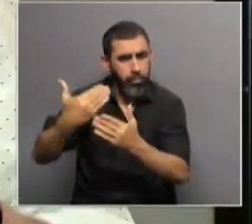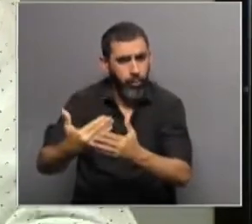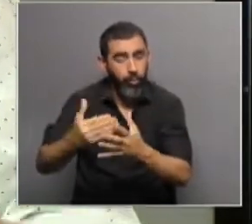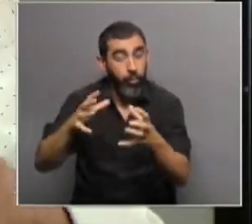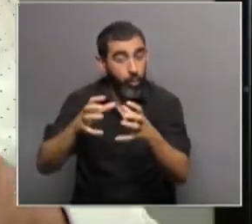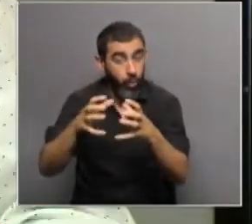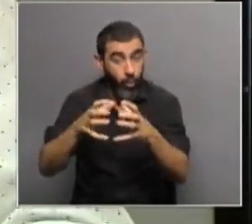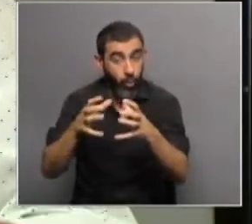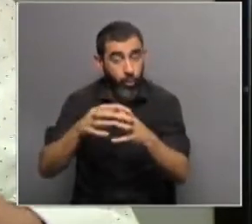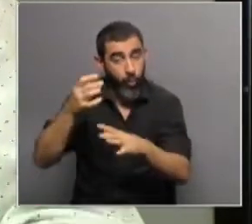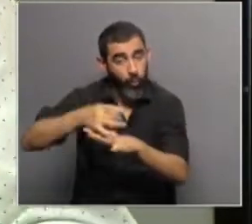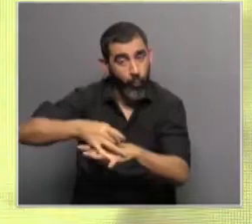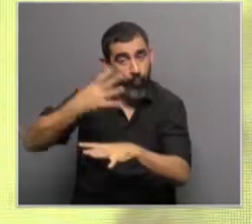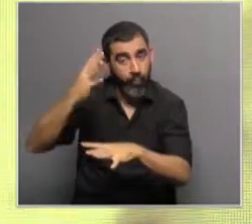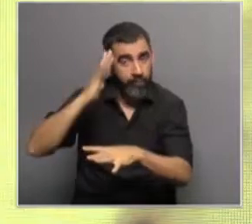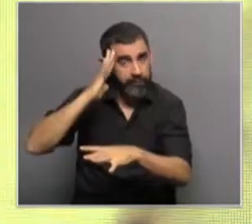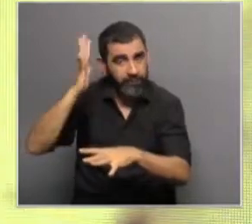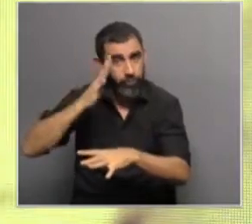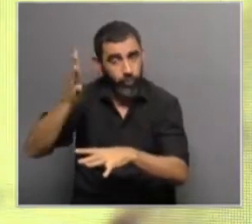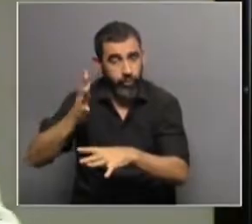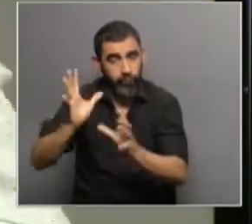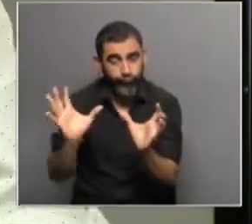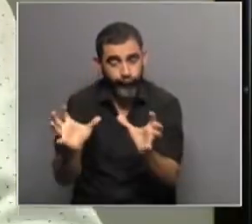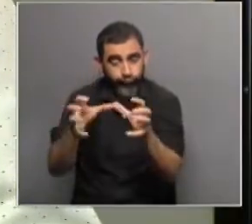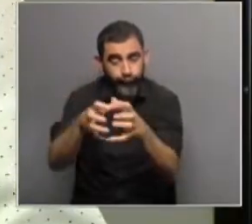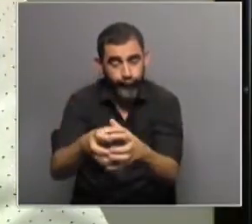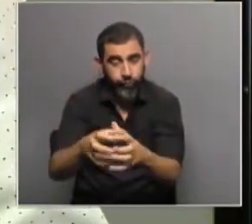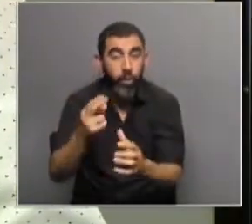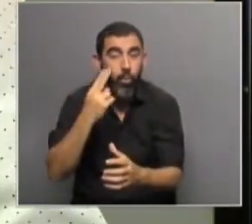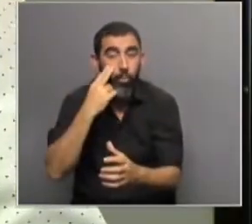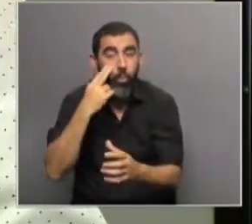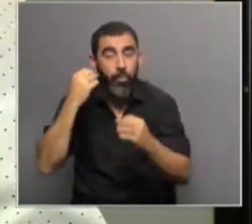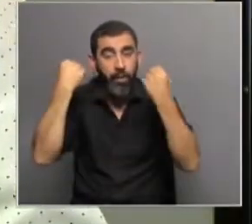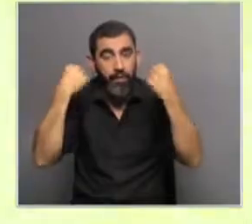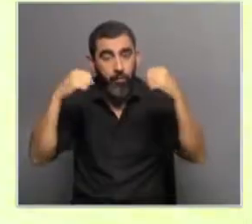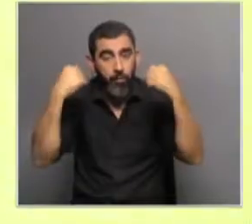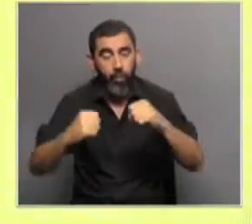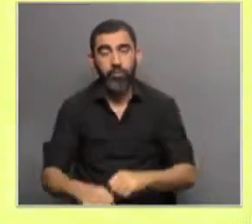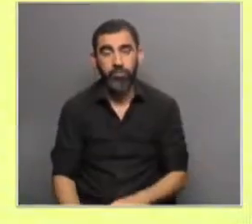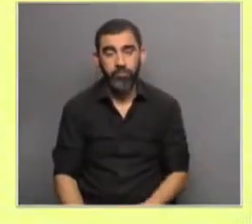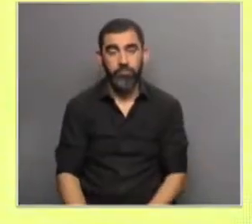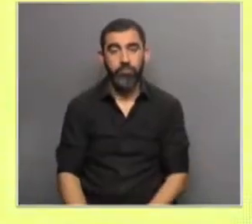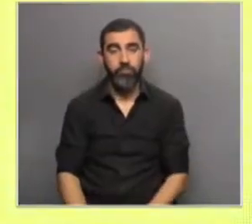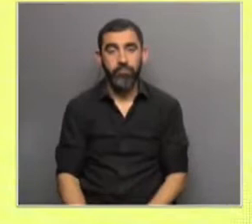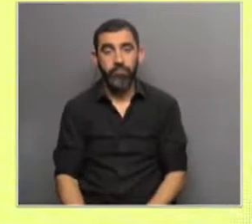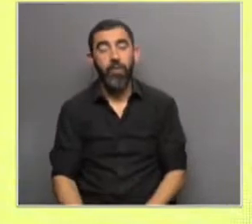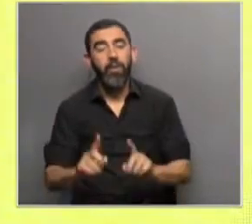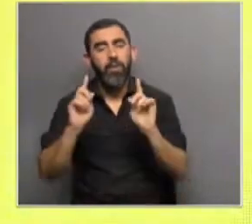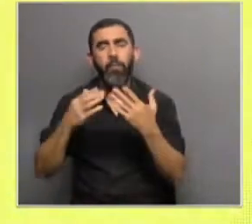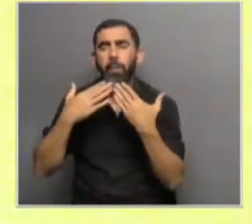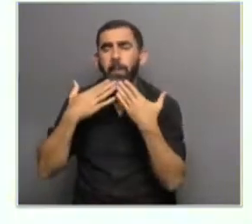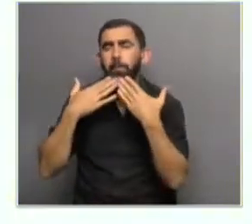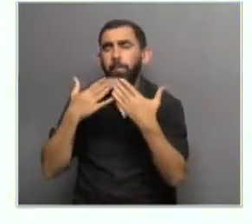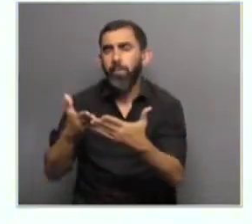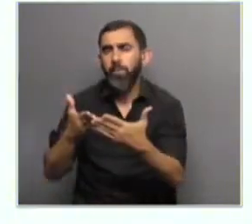colectivo de profesionales de la psicología que se concentra en los problemas vinculados al deporte. Exactamente. También le preguntábamos a